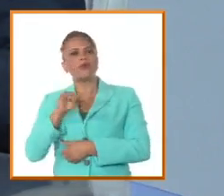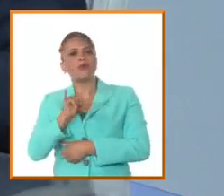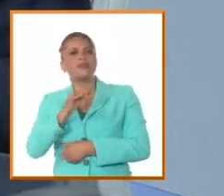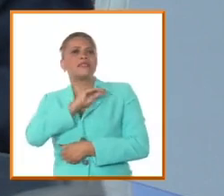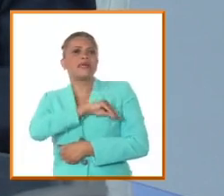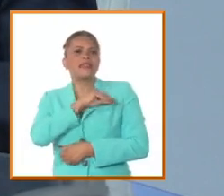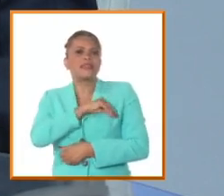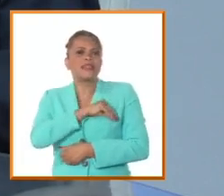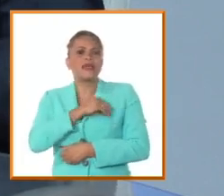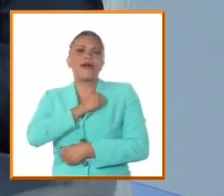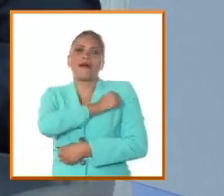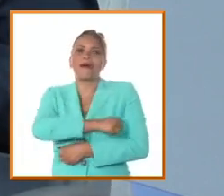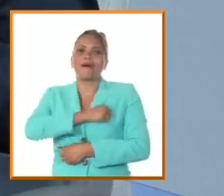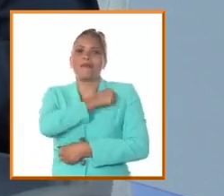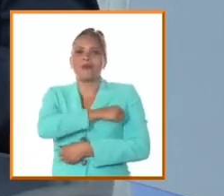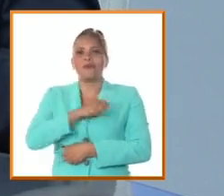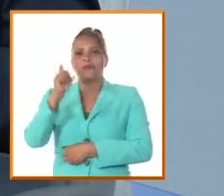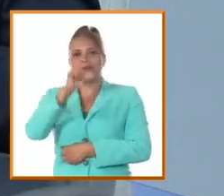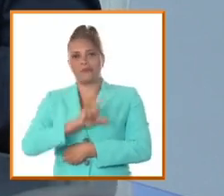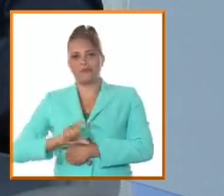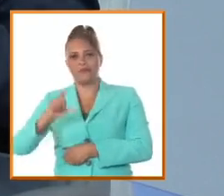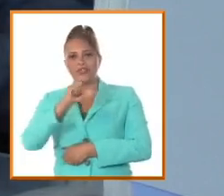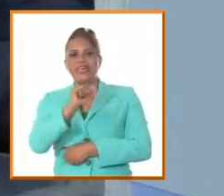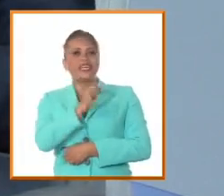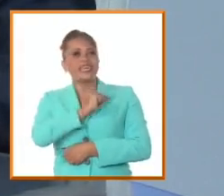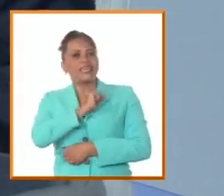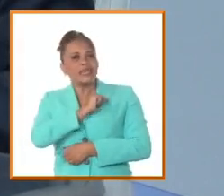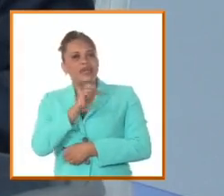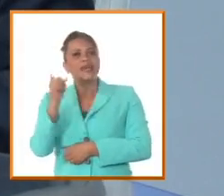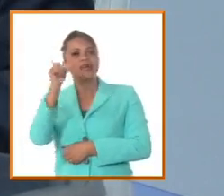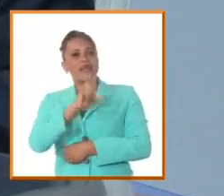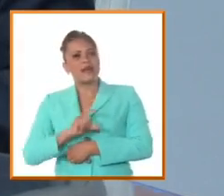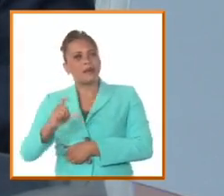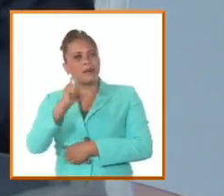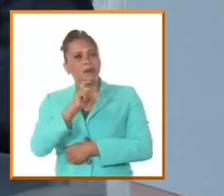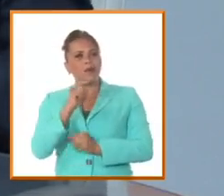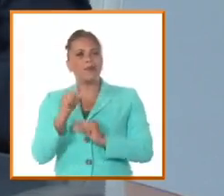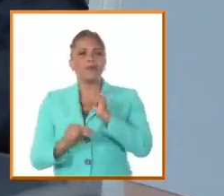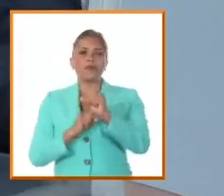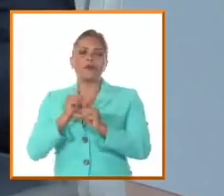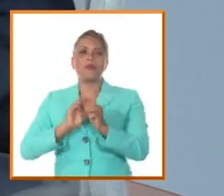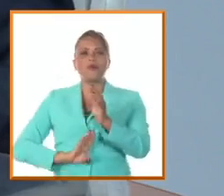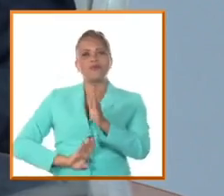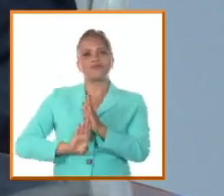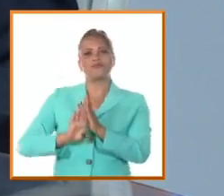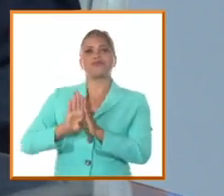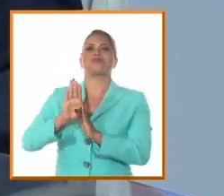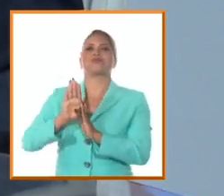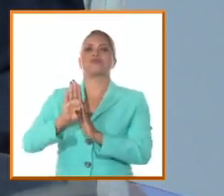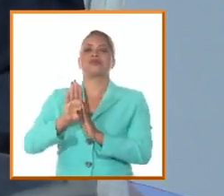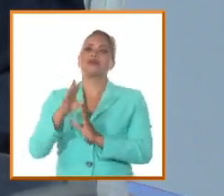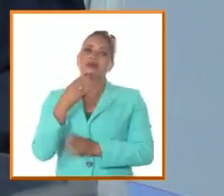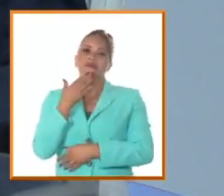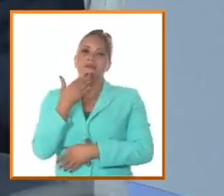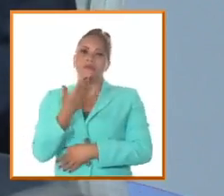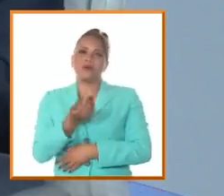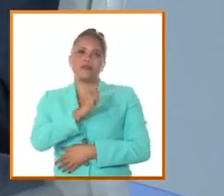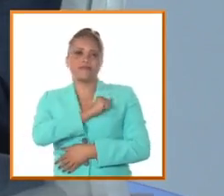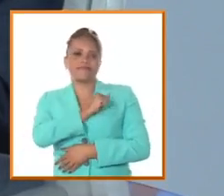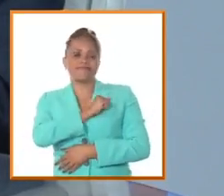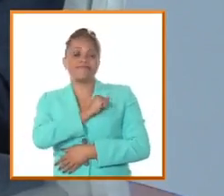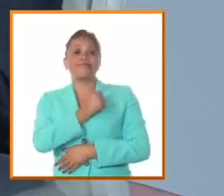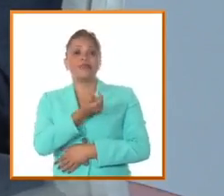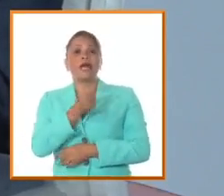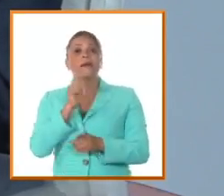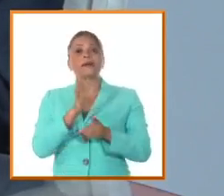profundamente por su tierra y que quería que el Camagüey saliera de ese estado, diríamos hoy, de su desarrollo a